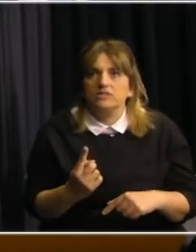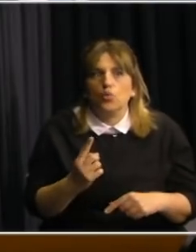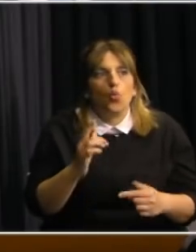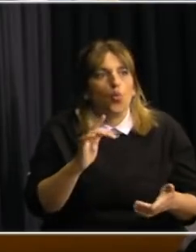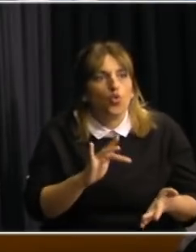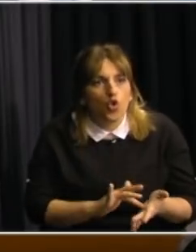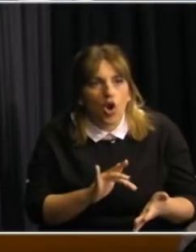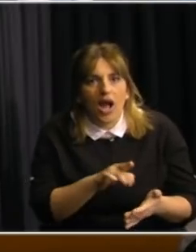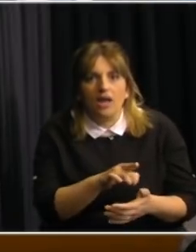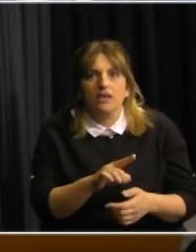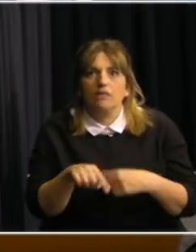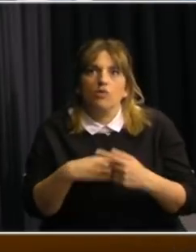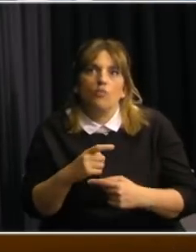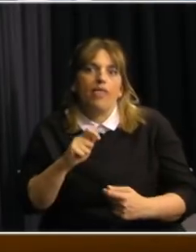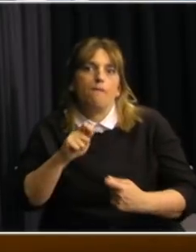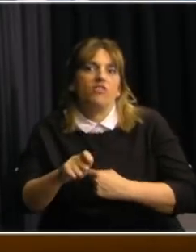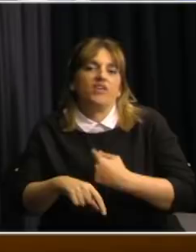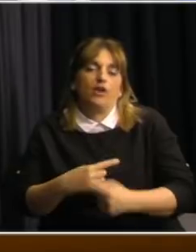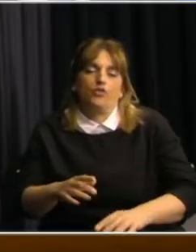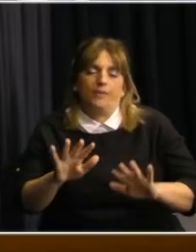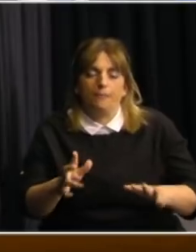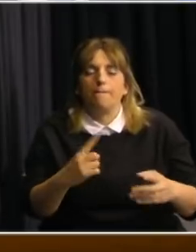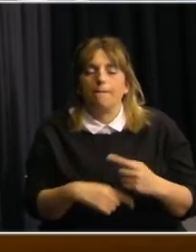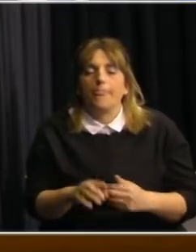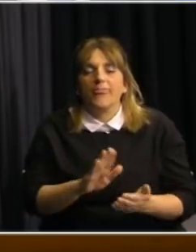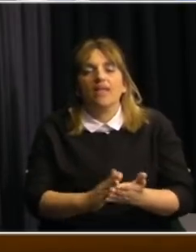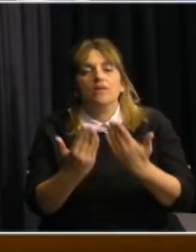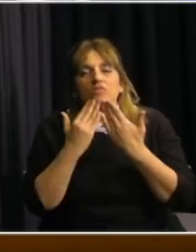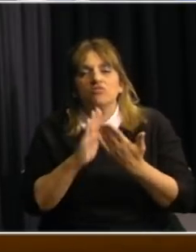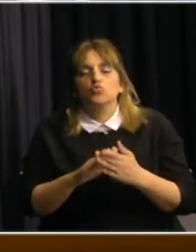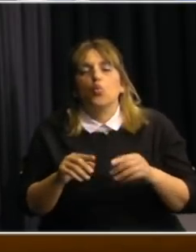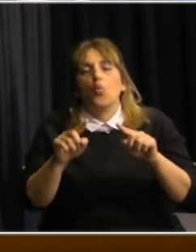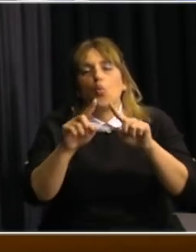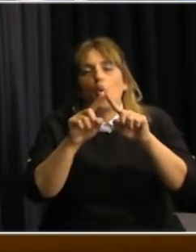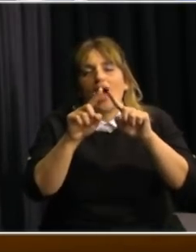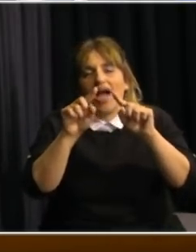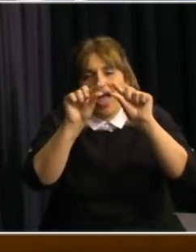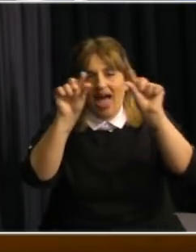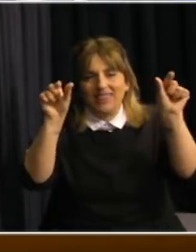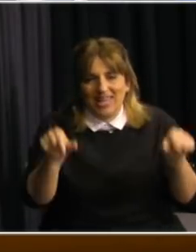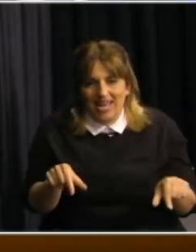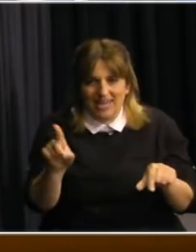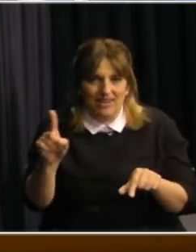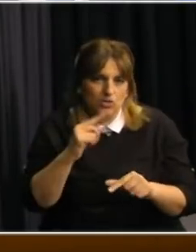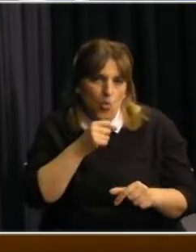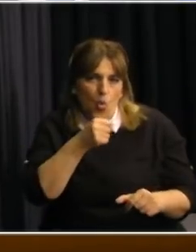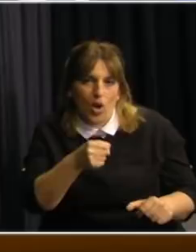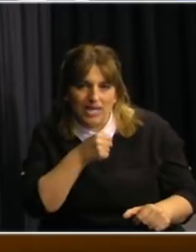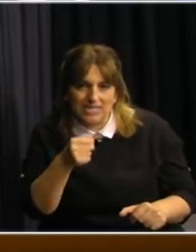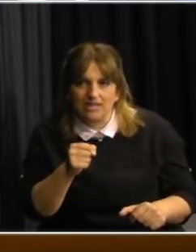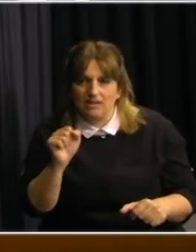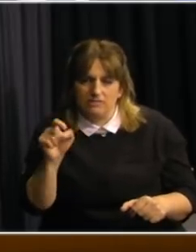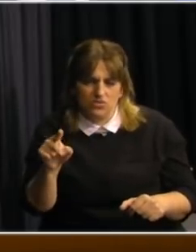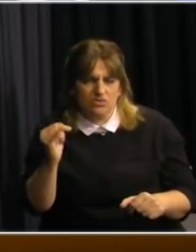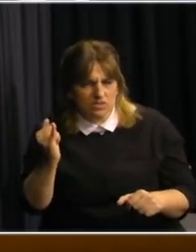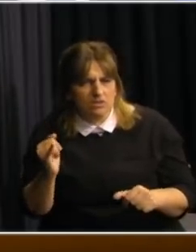y se ajusta a otra entonces en relación a lo que tú decís delante de la arena parece una dicotomía un recital y cero público